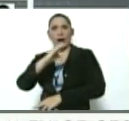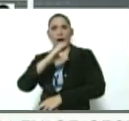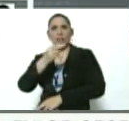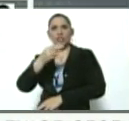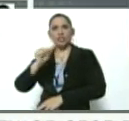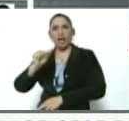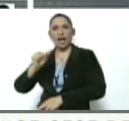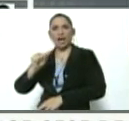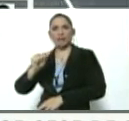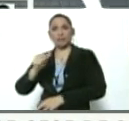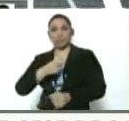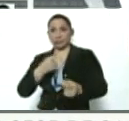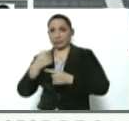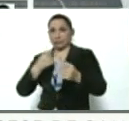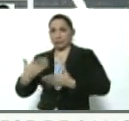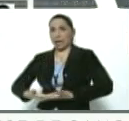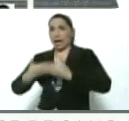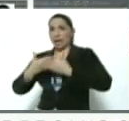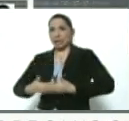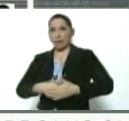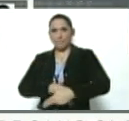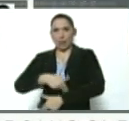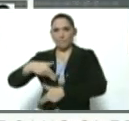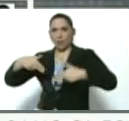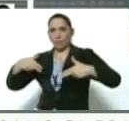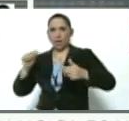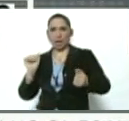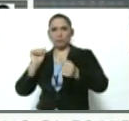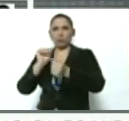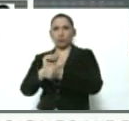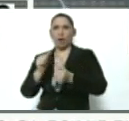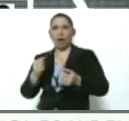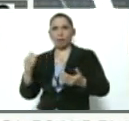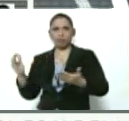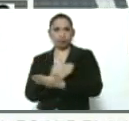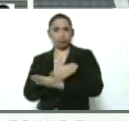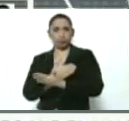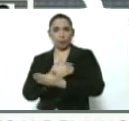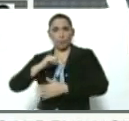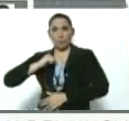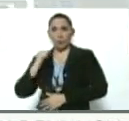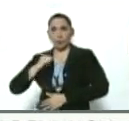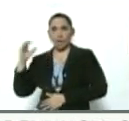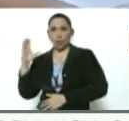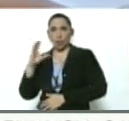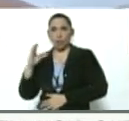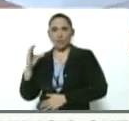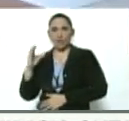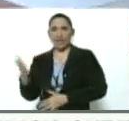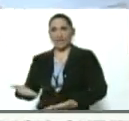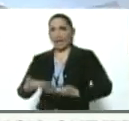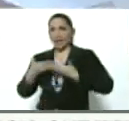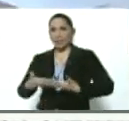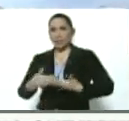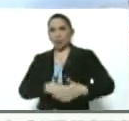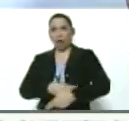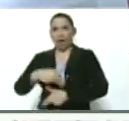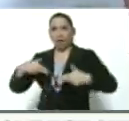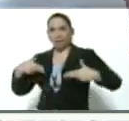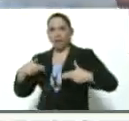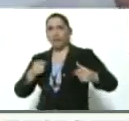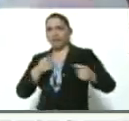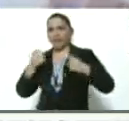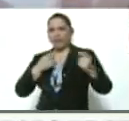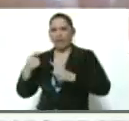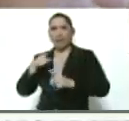alijo de armas capturado por la Policía de Tránsito colombiana, creo que fue el día 22 de marzo, era un alijo de armas destinado a esas incursiones militares.